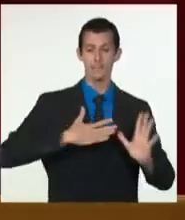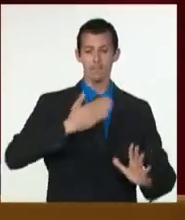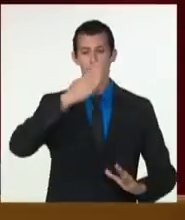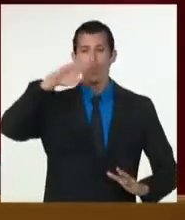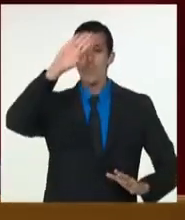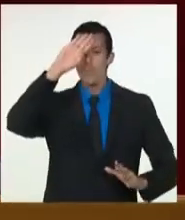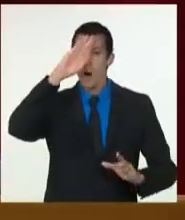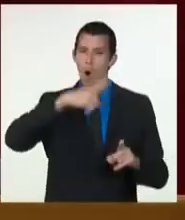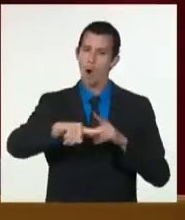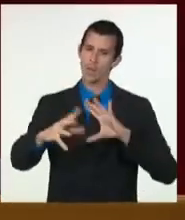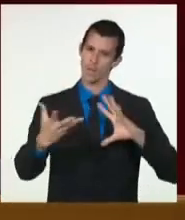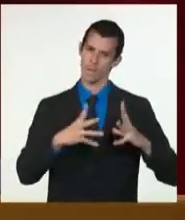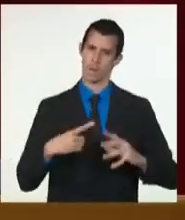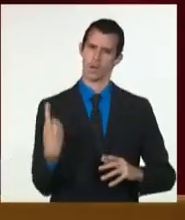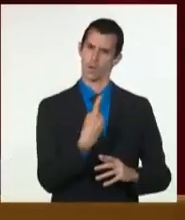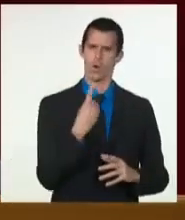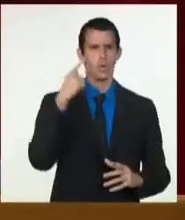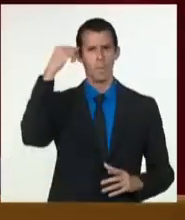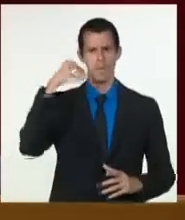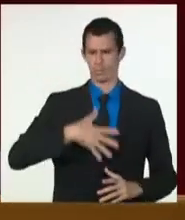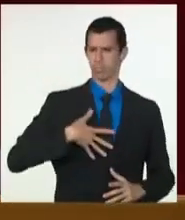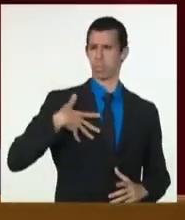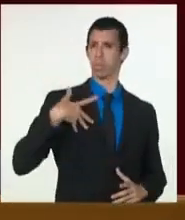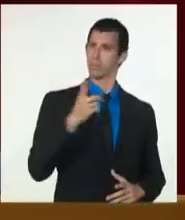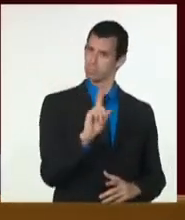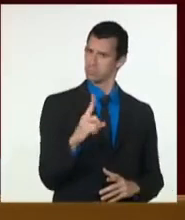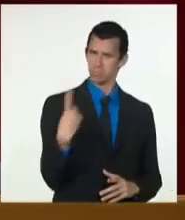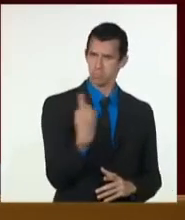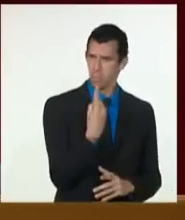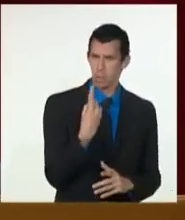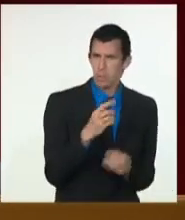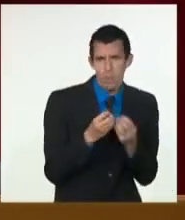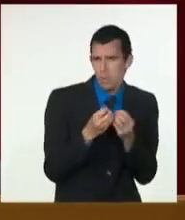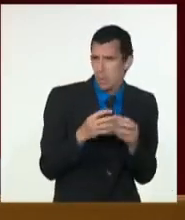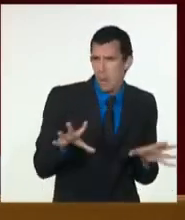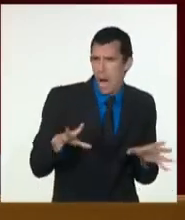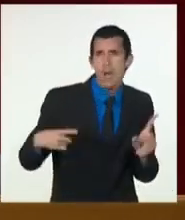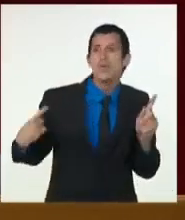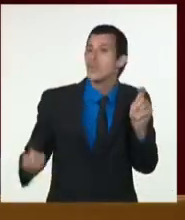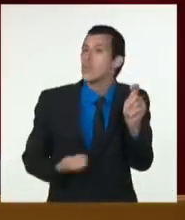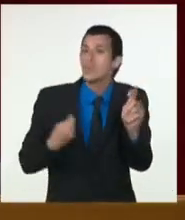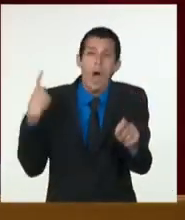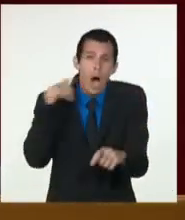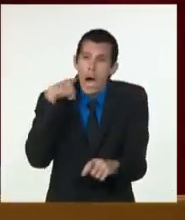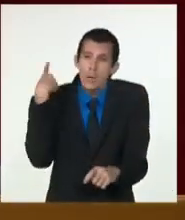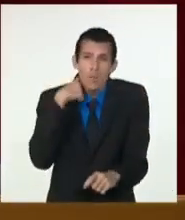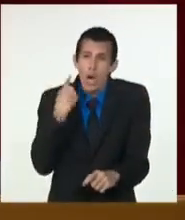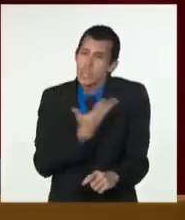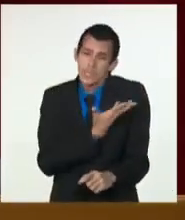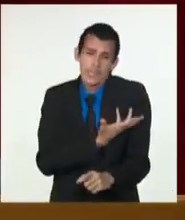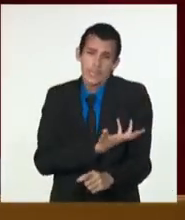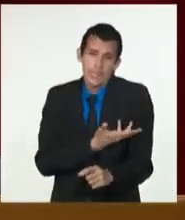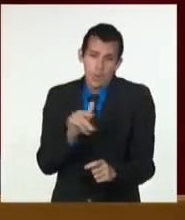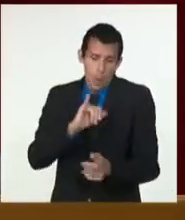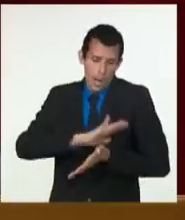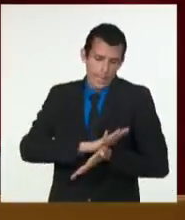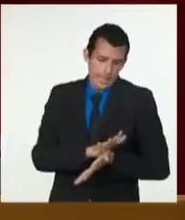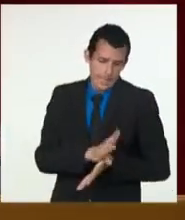elegida para ellos. Esto basta mirar a quienes se rindieron o fueron sometidos por un poder superior